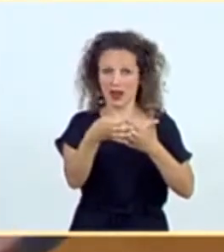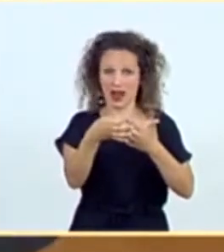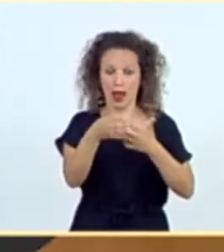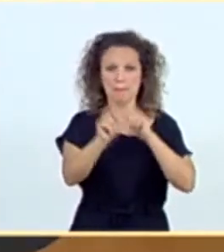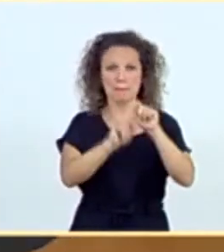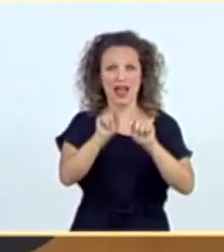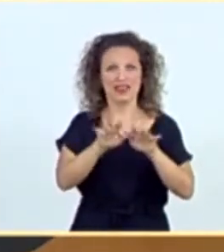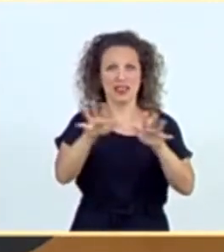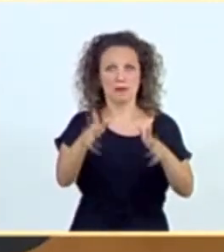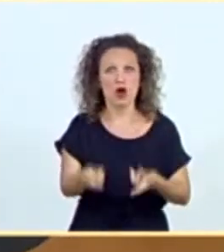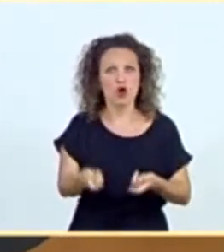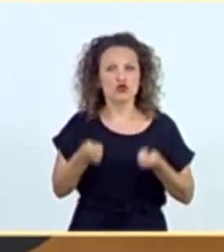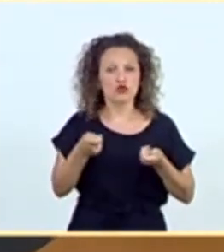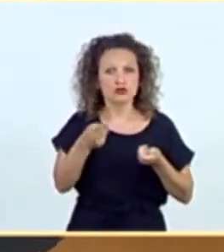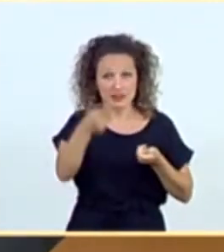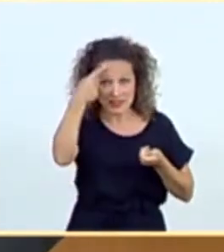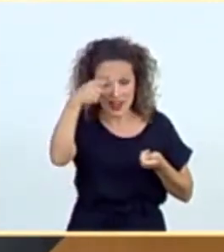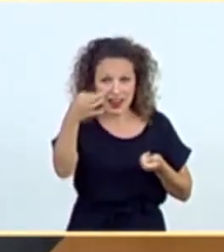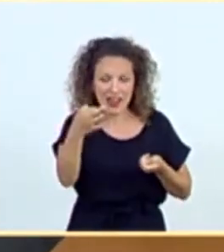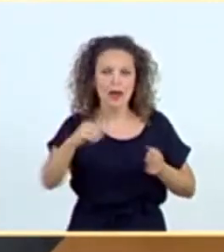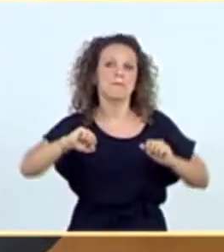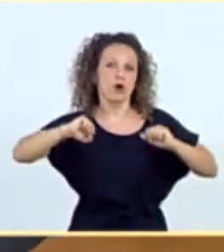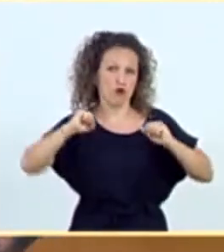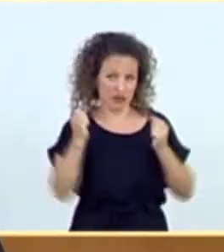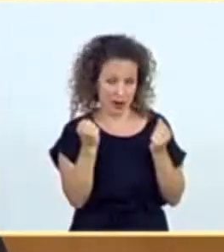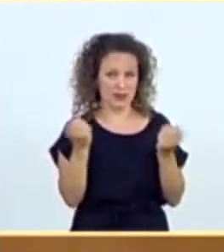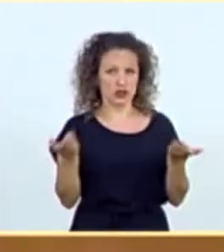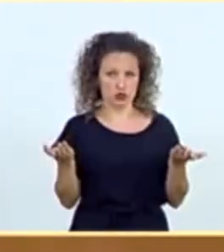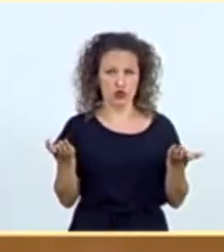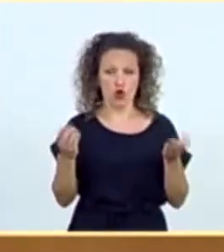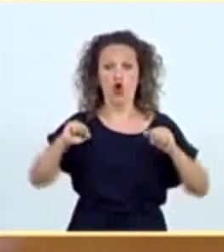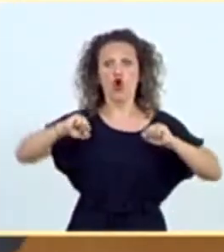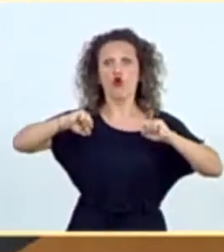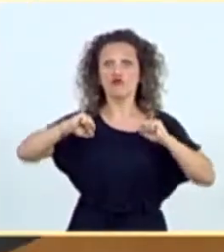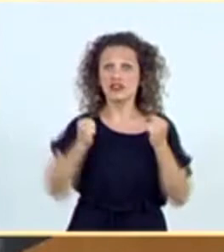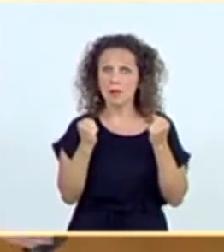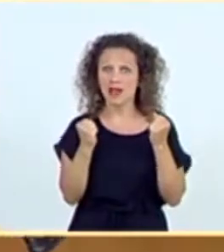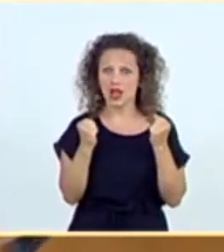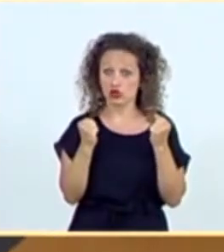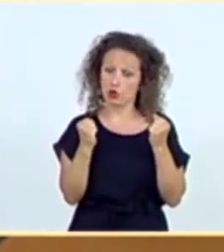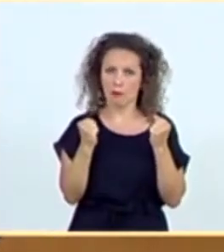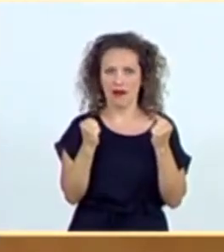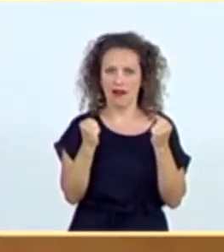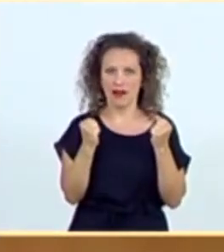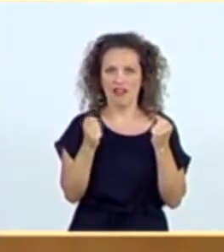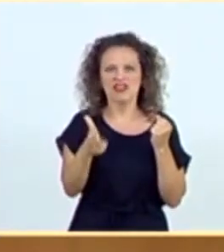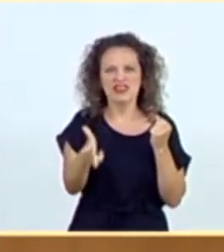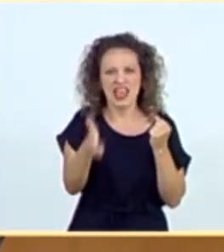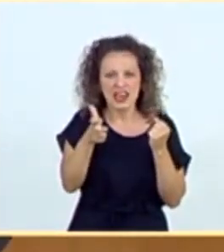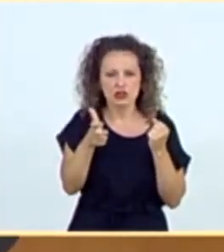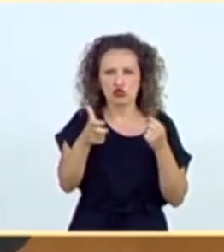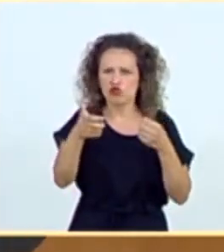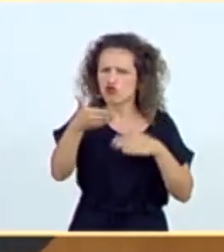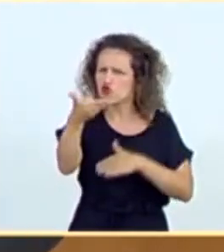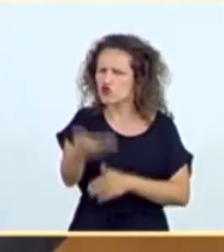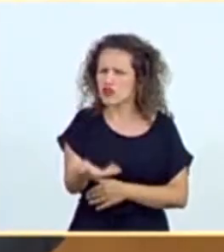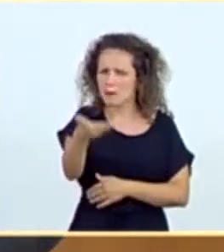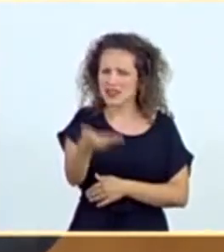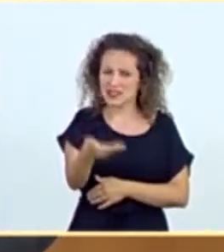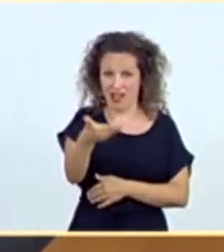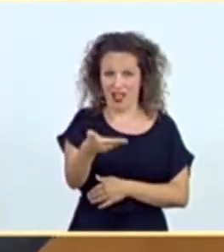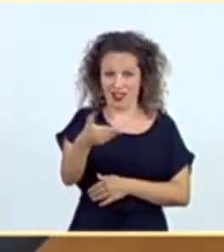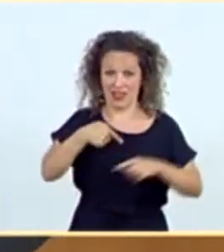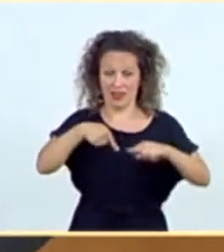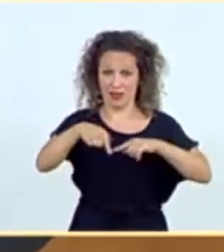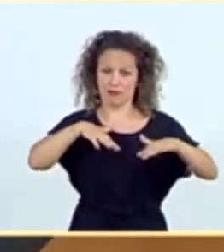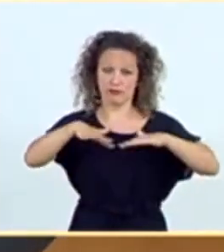usted lo sabe, es el confinamiento. Y para decretar el confinamiento, para limitar un derecho fundamental de los ciudadanos españoles, hizo falta decretar